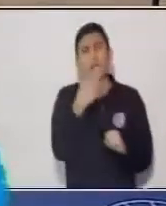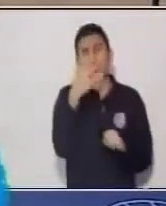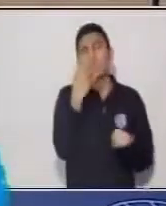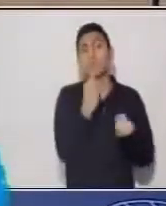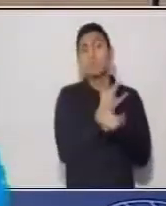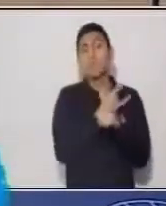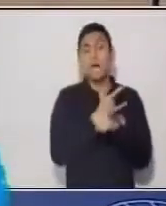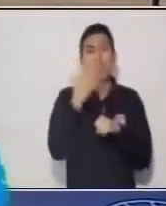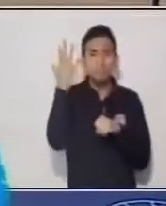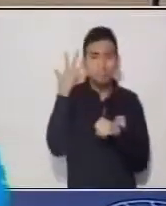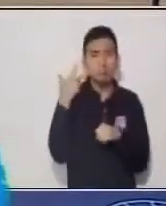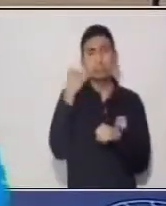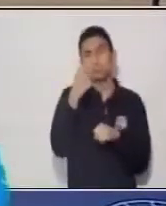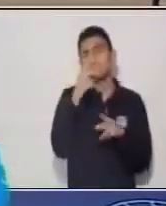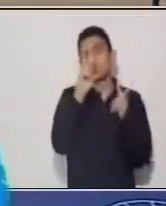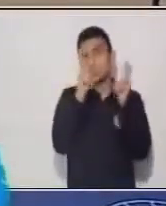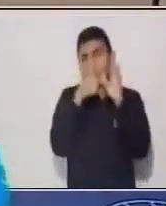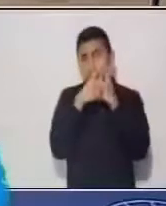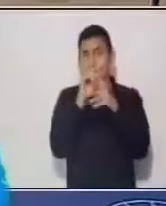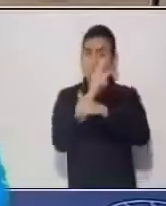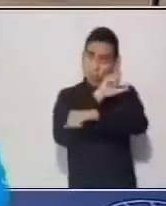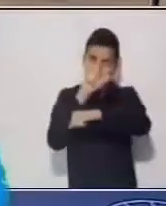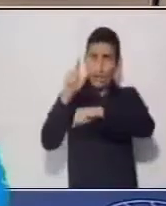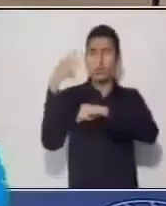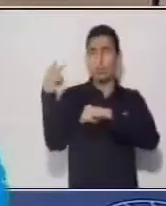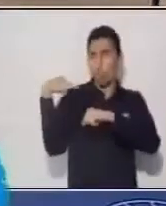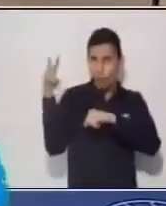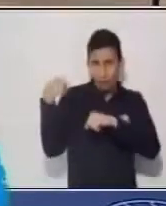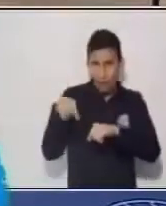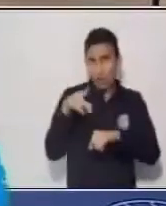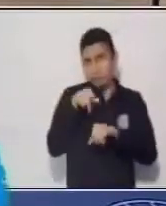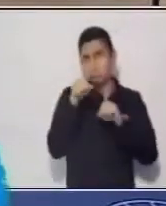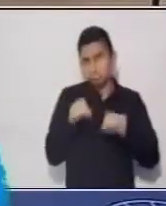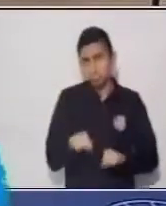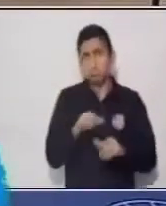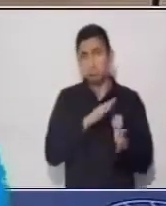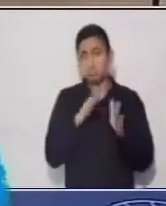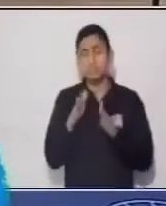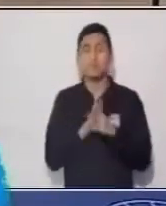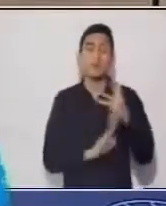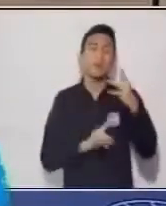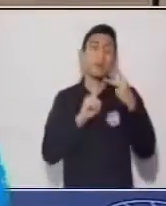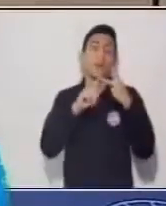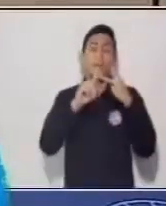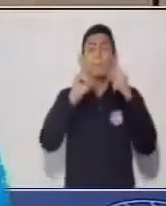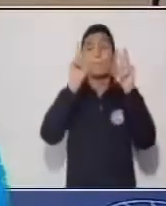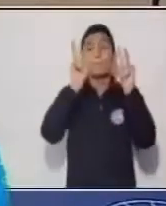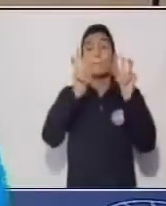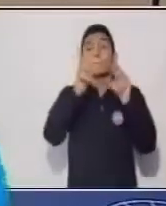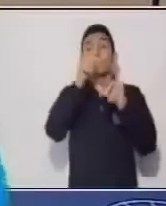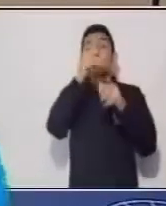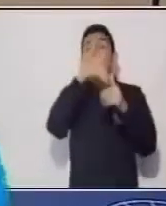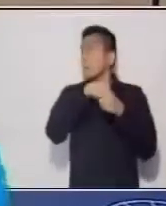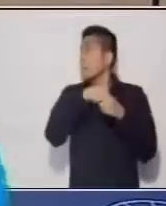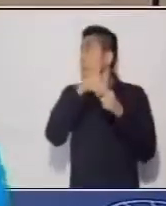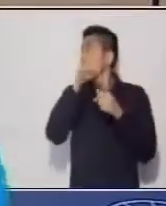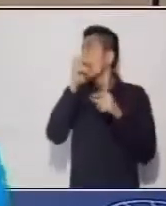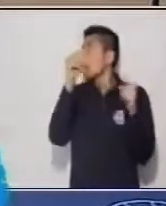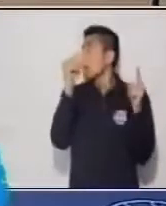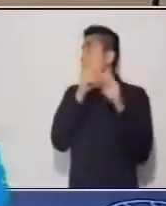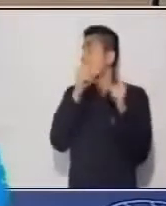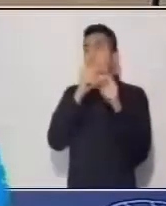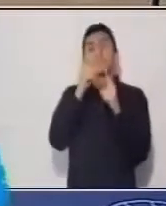Esta es una técnica también. Y los externos son ya propiamente las palabras que